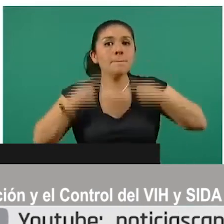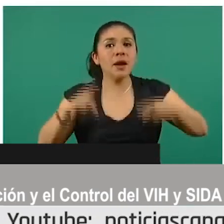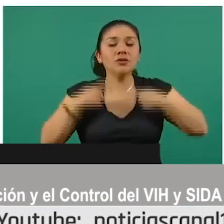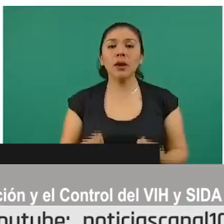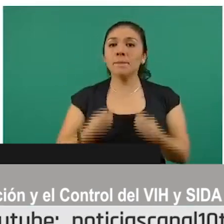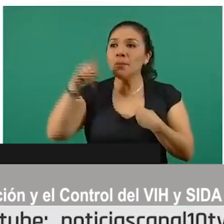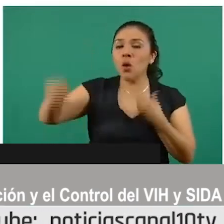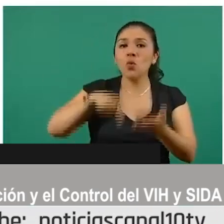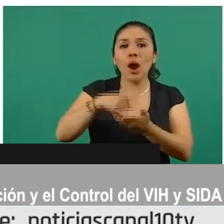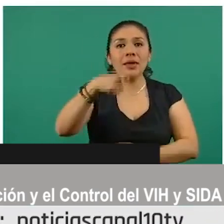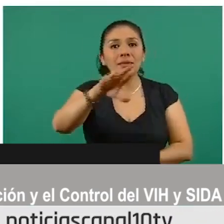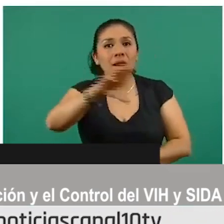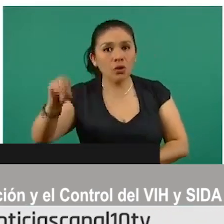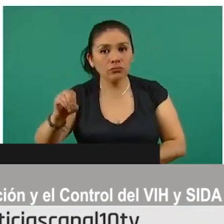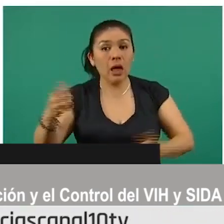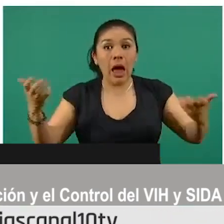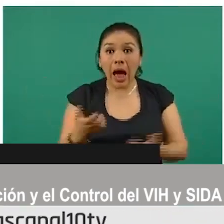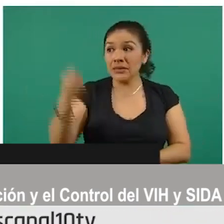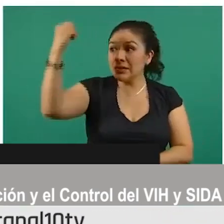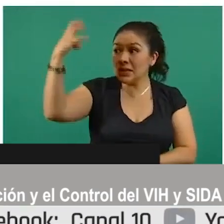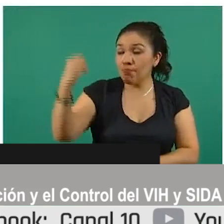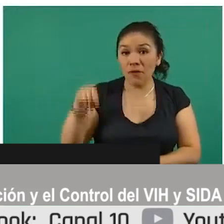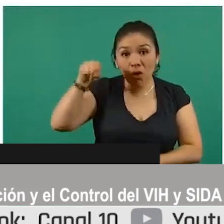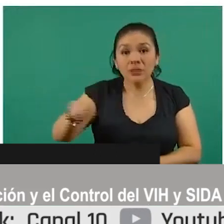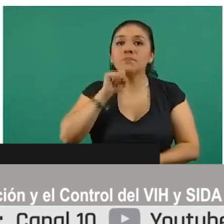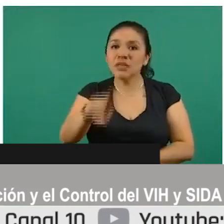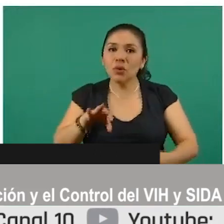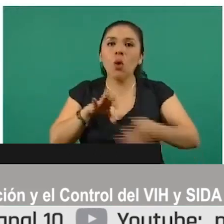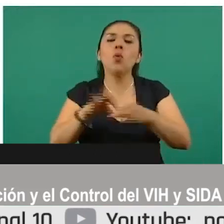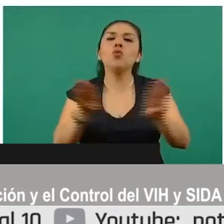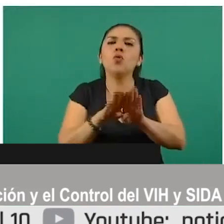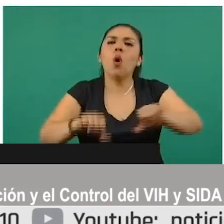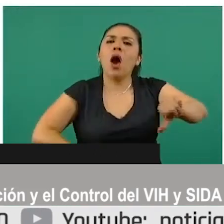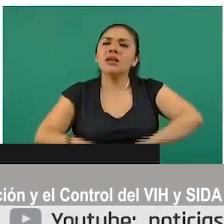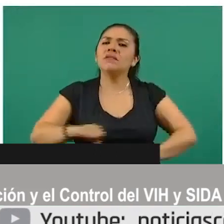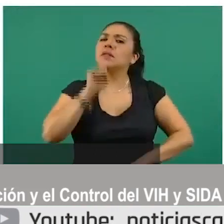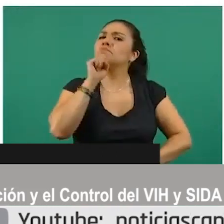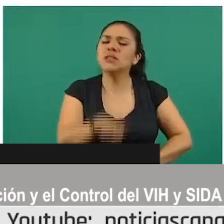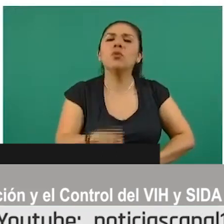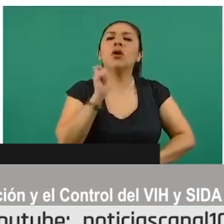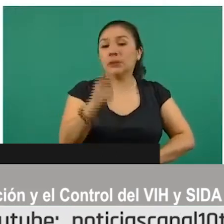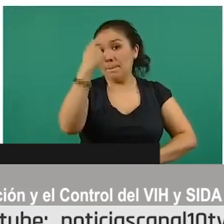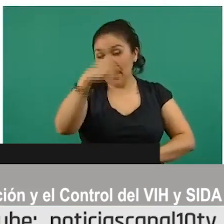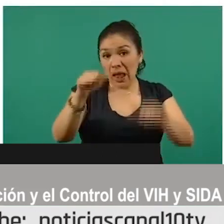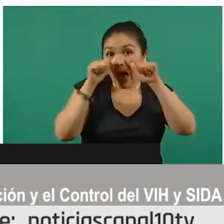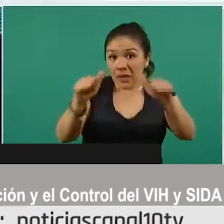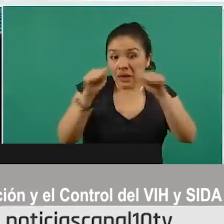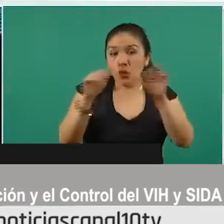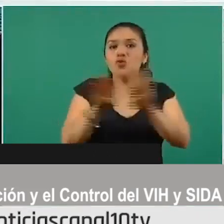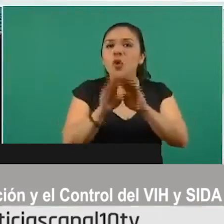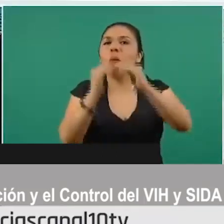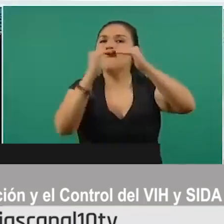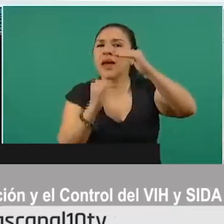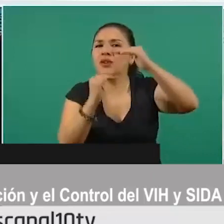Quintana Roo. Todas las acciones del semáforo van asociadas con acciones justamente dirigidas para la